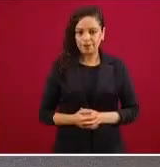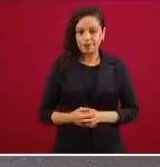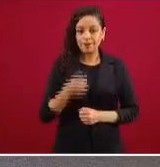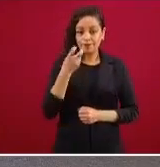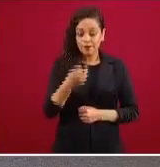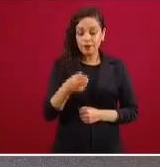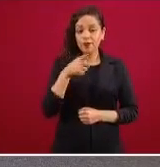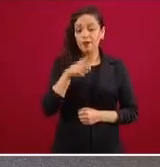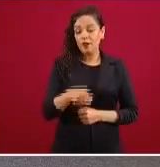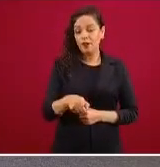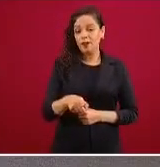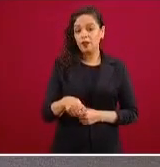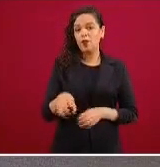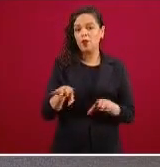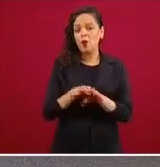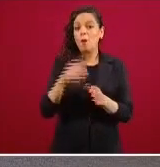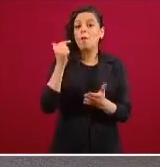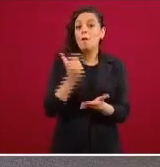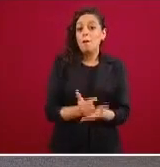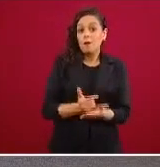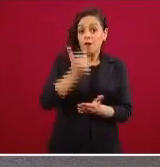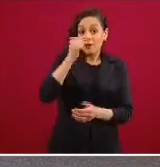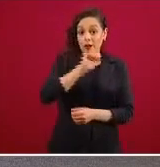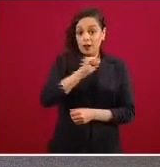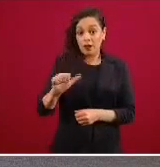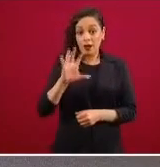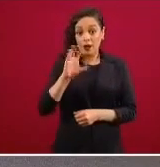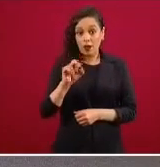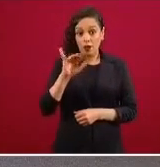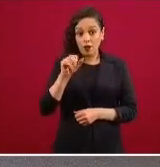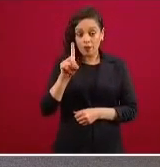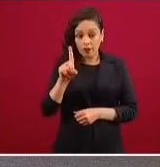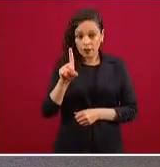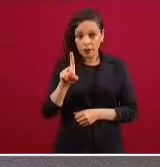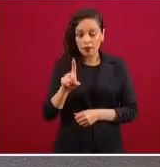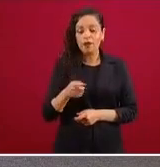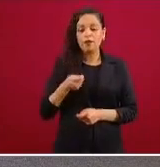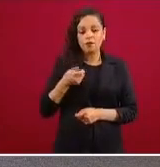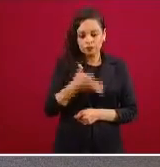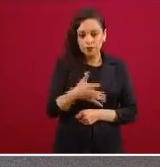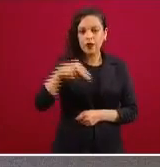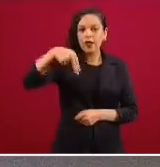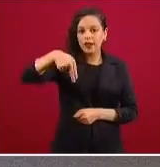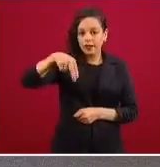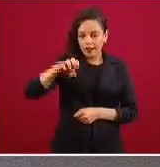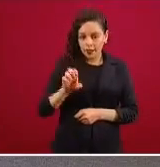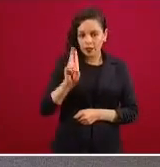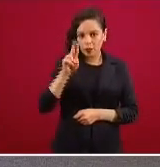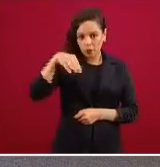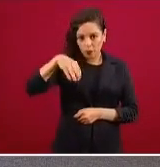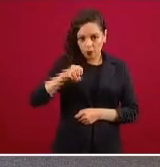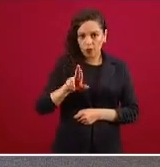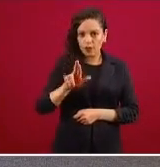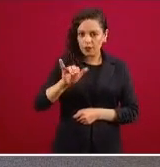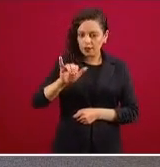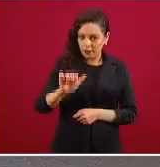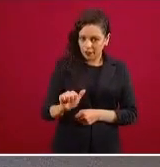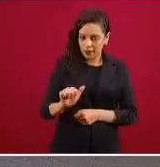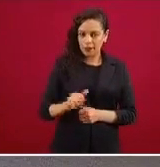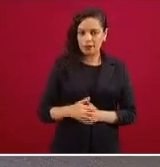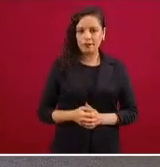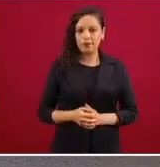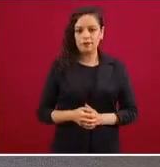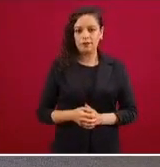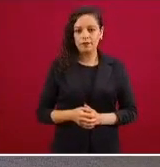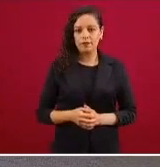grave de COVID la podemos para fines prácticos considerar como una neumonía o utilizando el término de uso